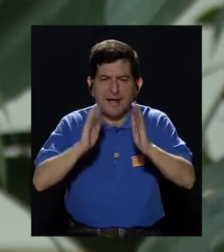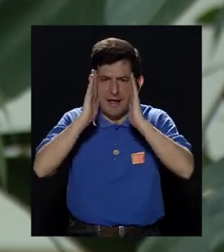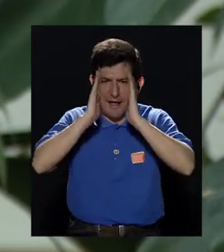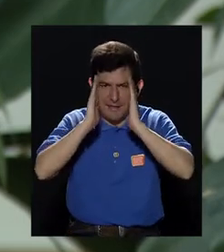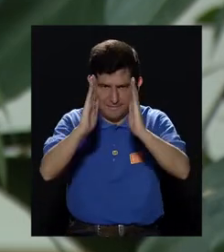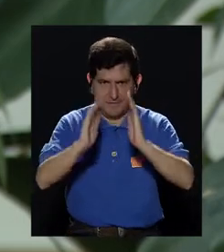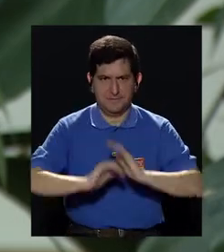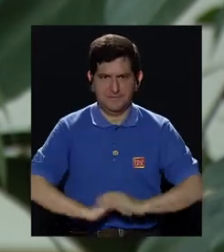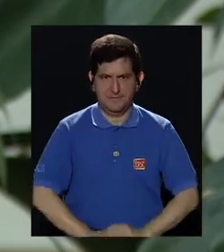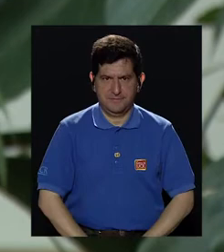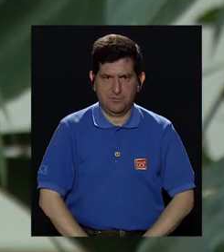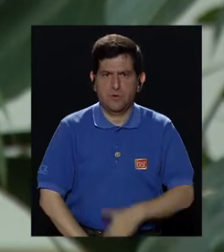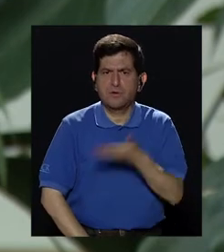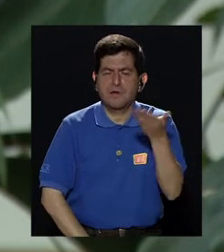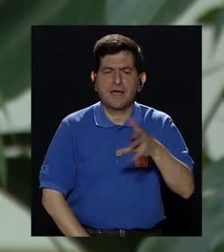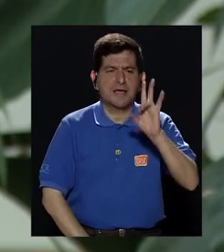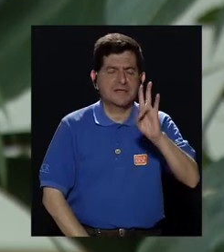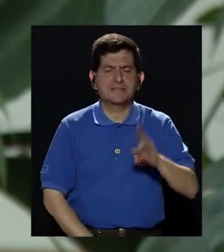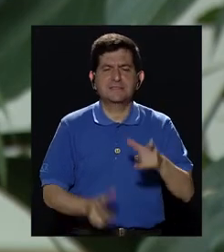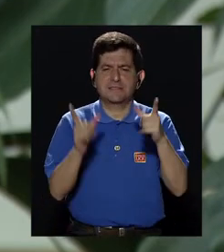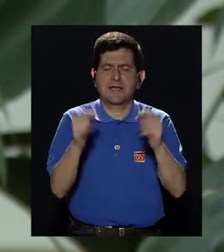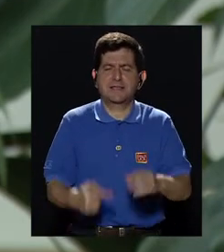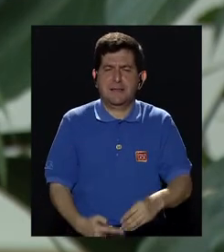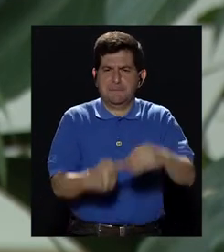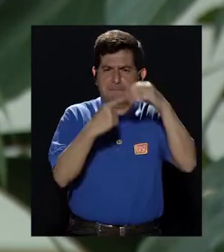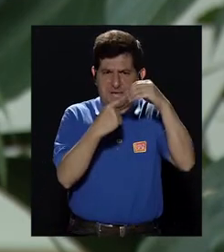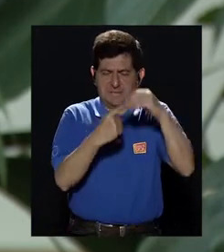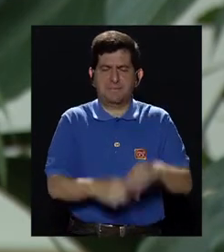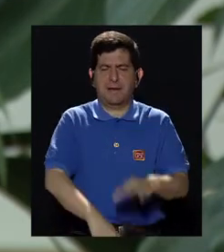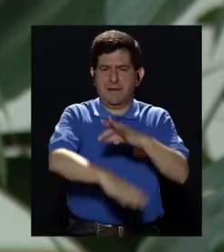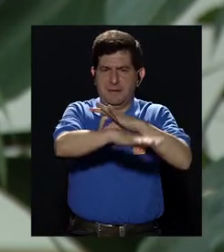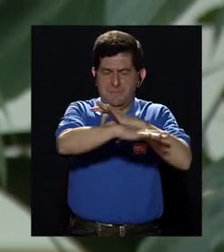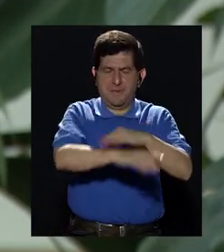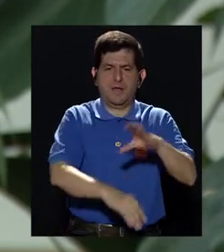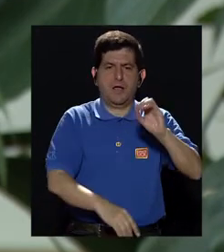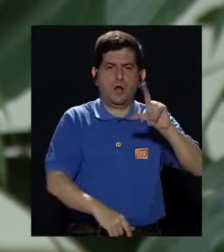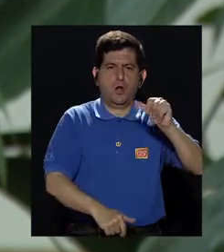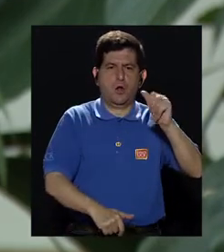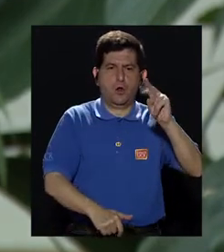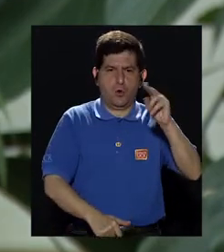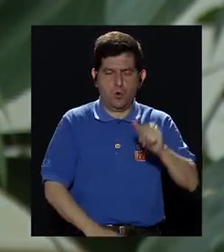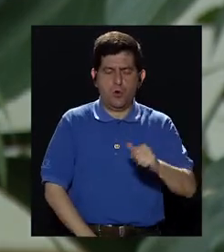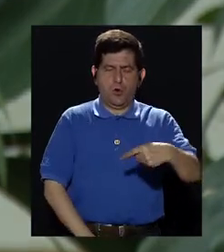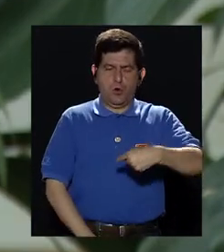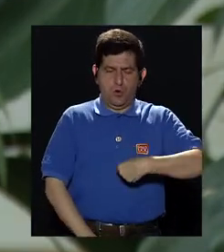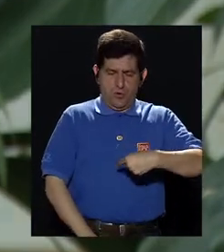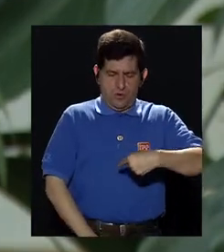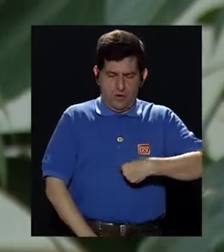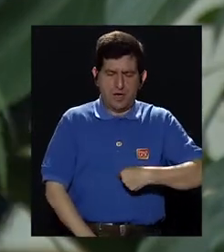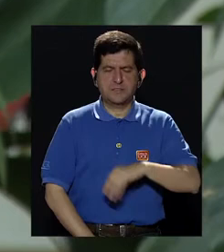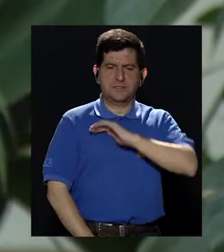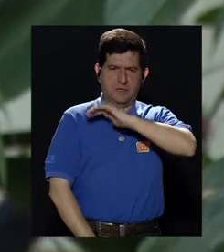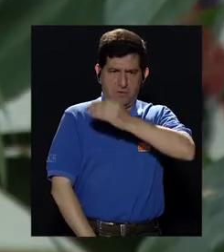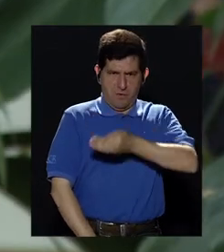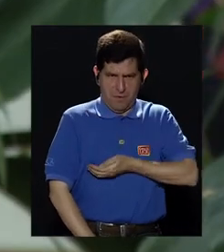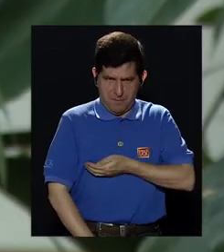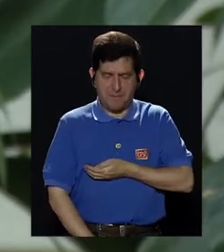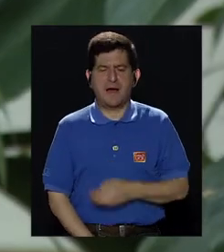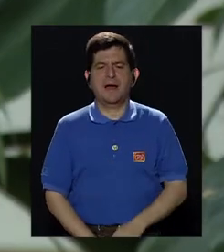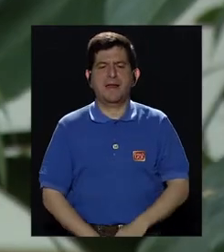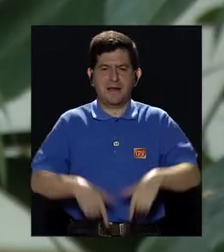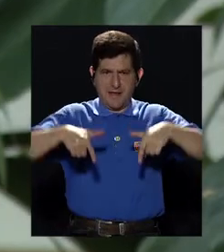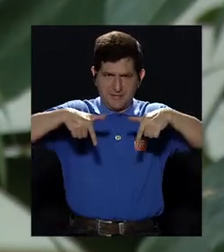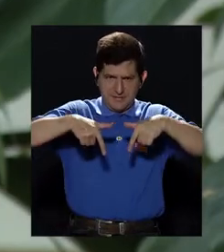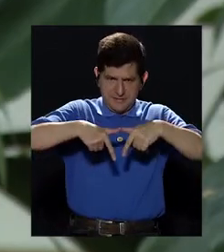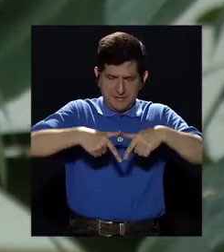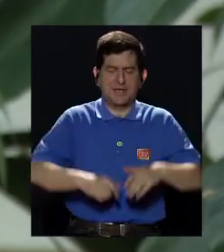para abordar los siete cánceres prioritarios, donde entra piel, colon, gástrico, mama, cérvix, próstata